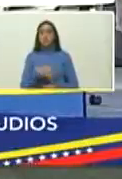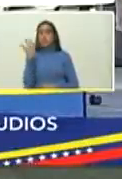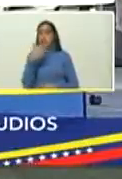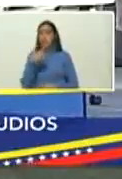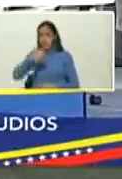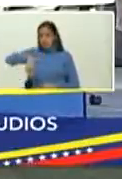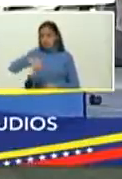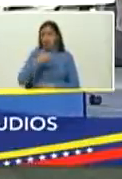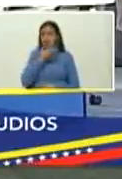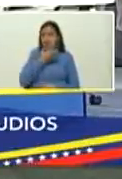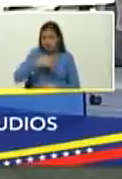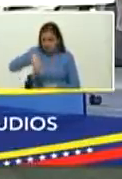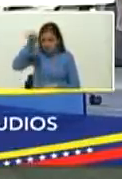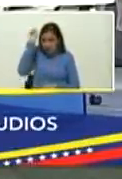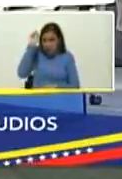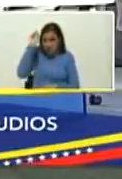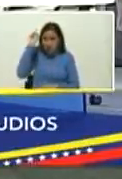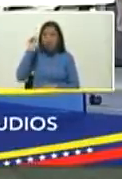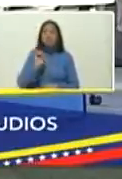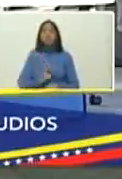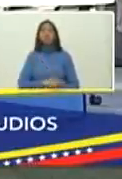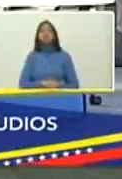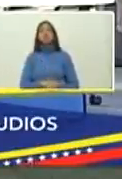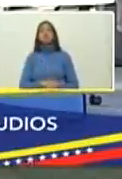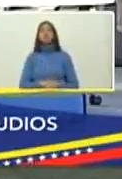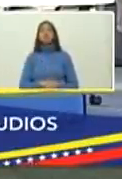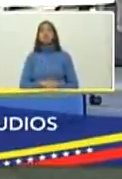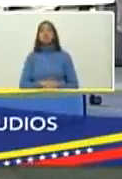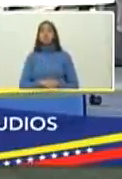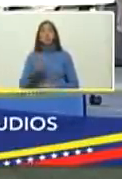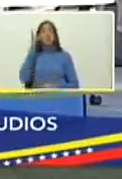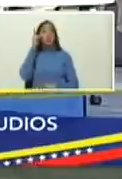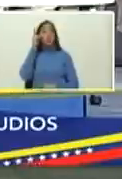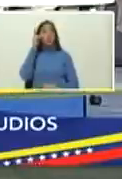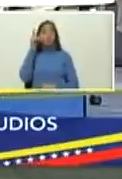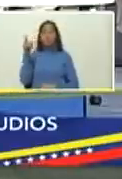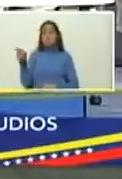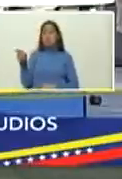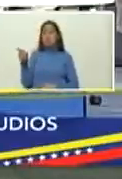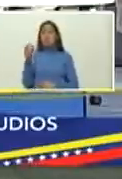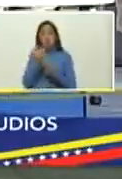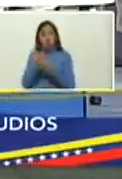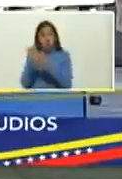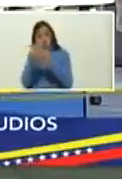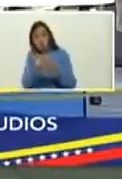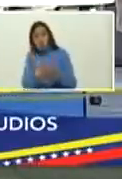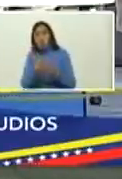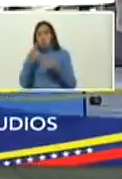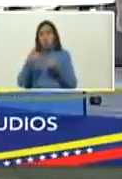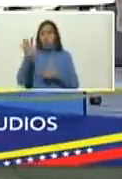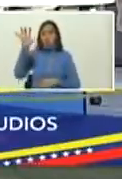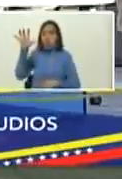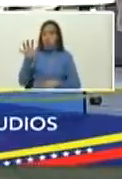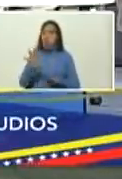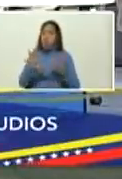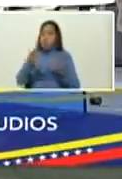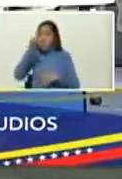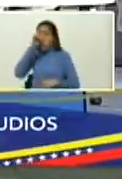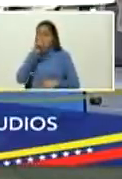entienden inglés entendieron algo nuestra vicepresidenta ejecutiva estudió en Londres 10 años